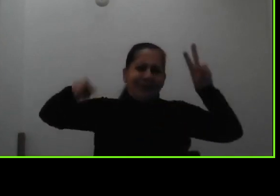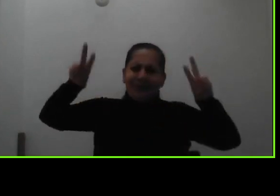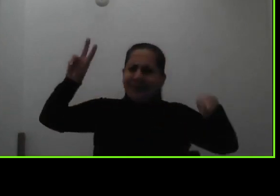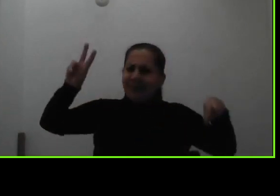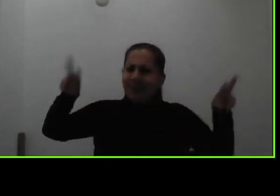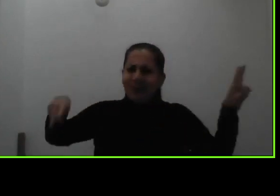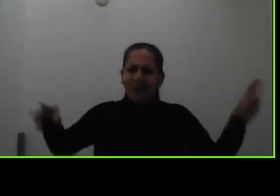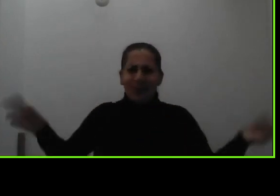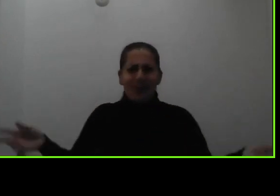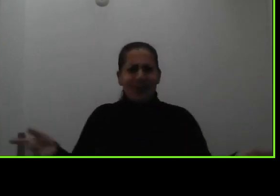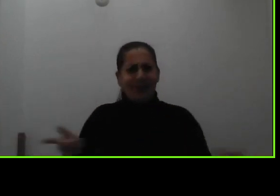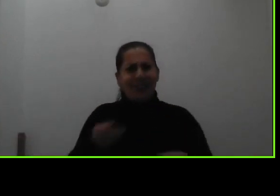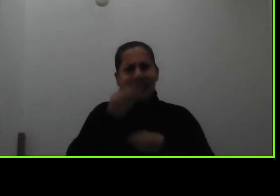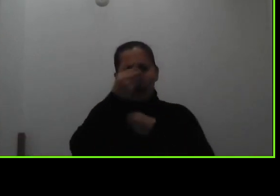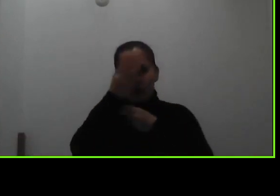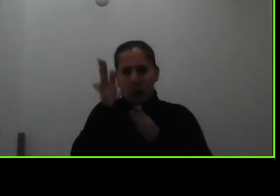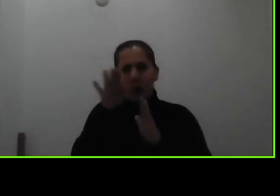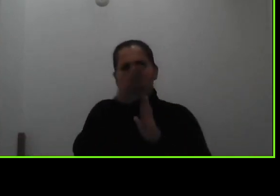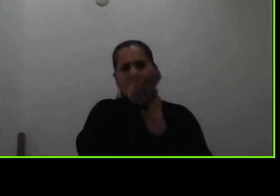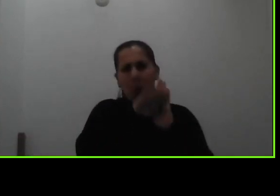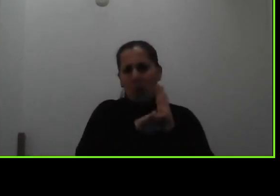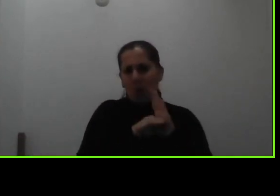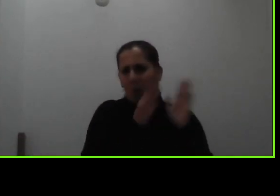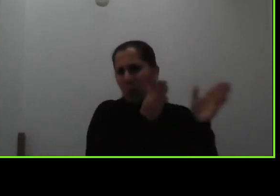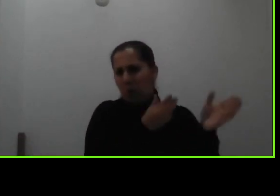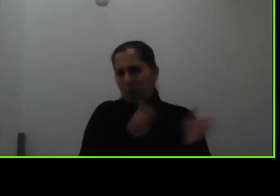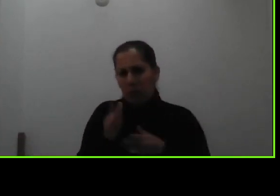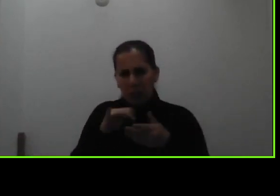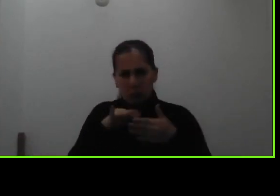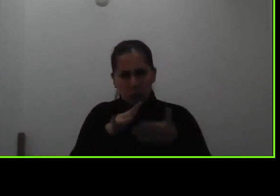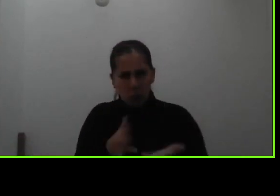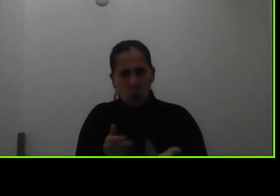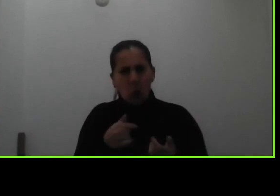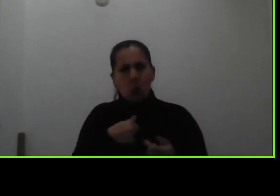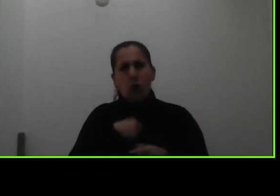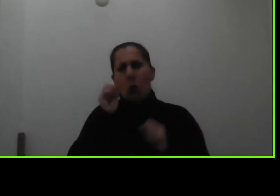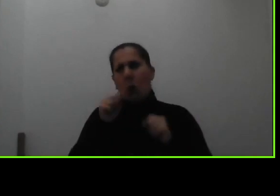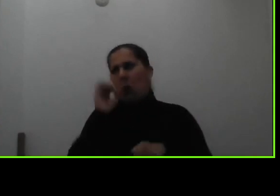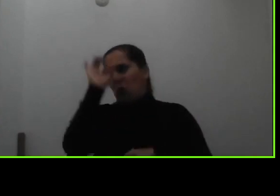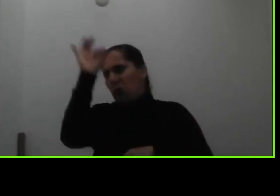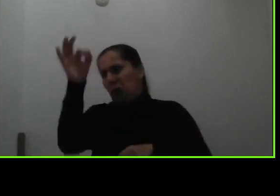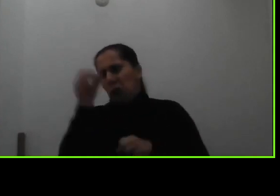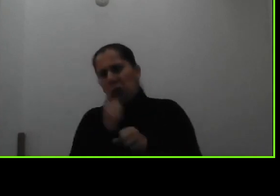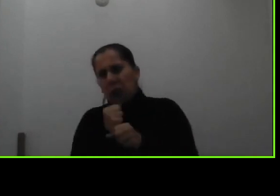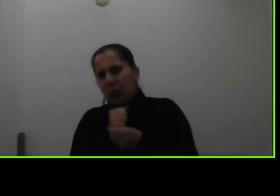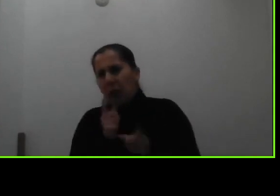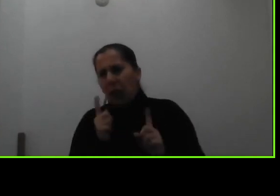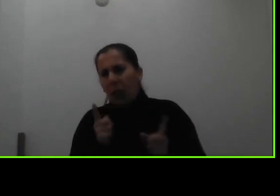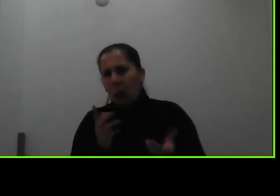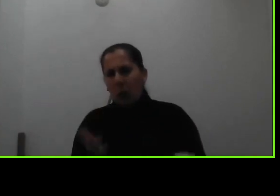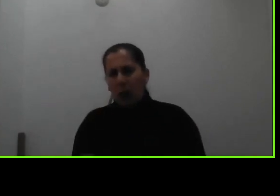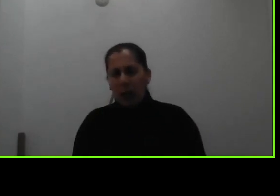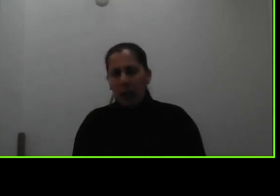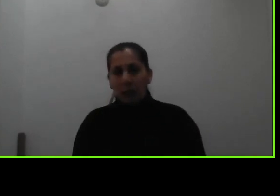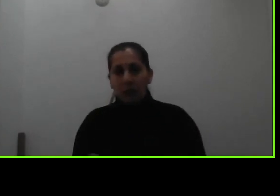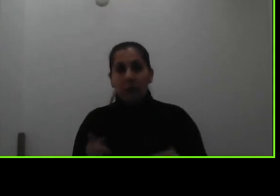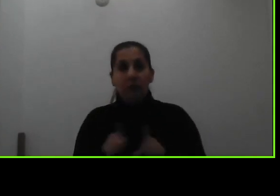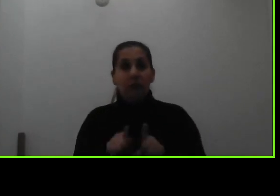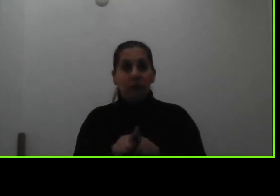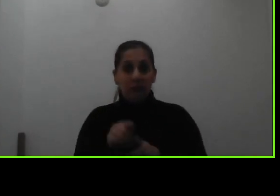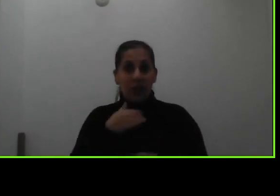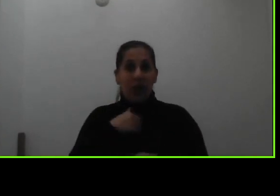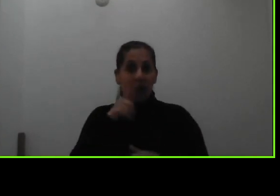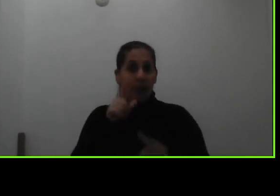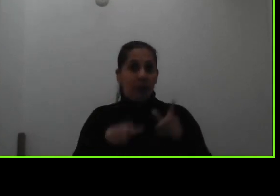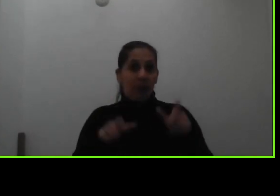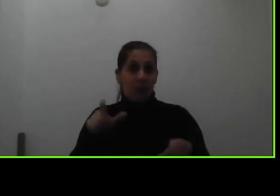información como el plan de estudios en qué cosas yo puedo trabajar incluso ahí hay personas que son expertas en